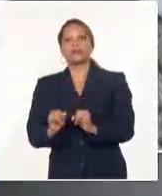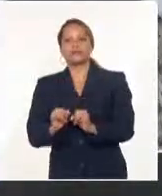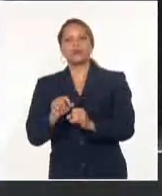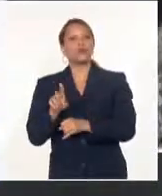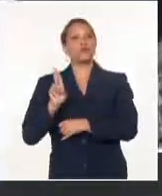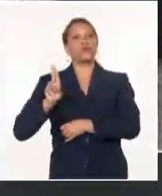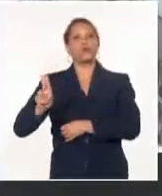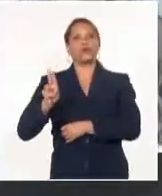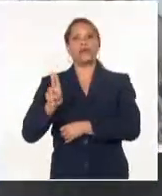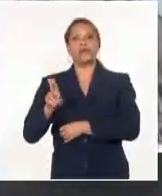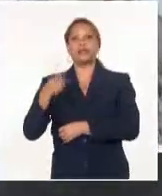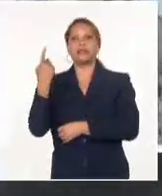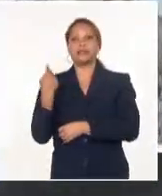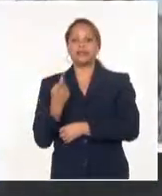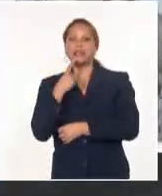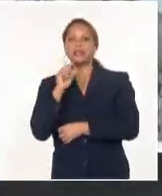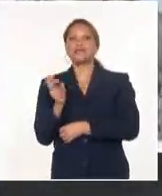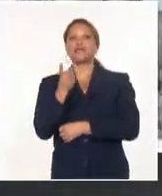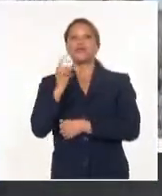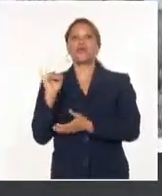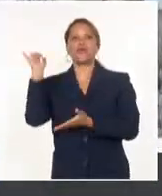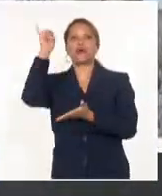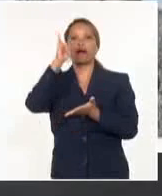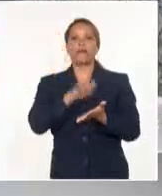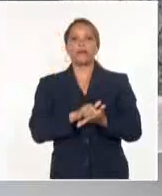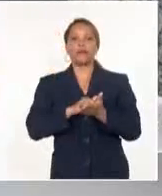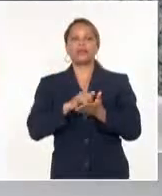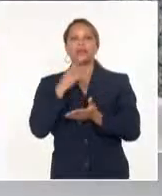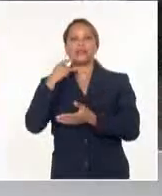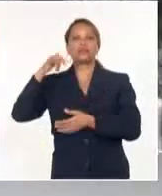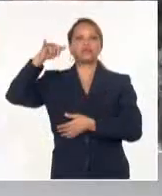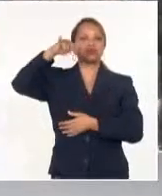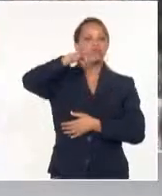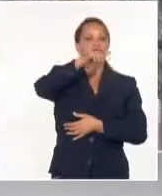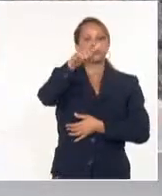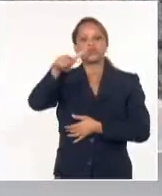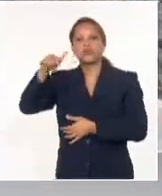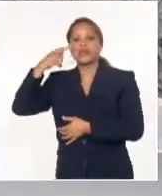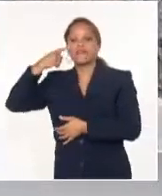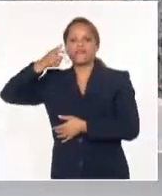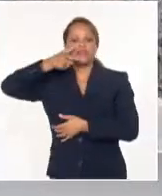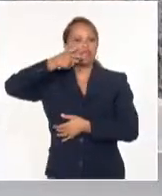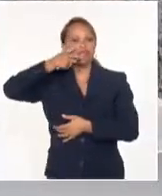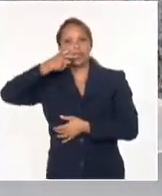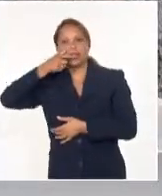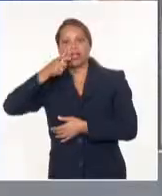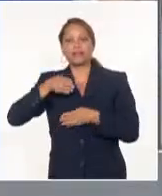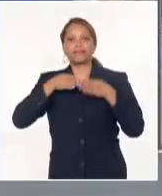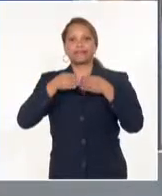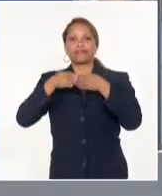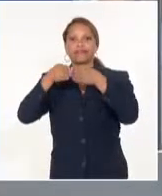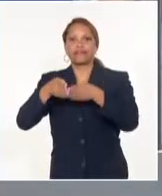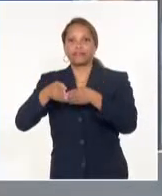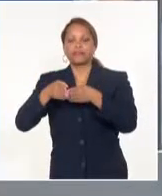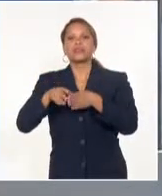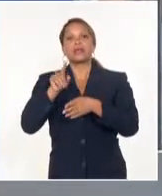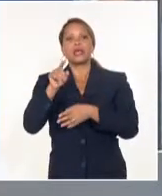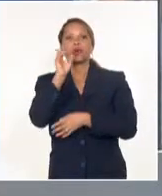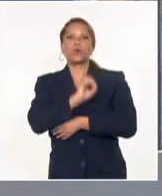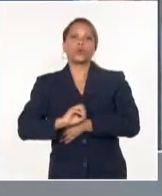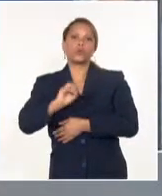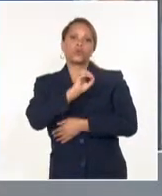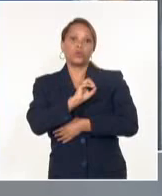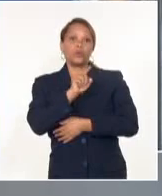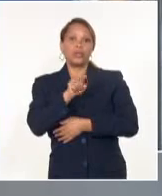incorporación de dos nuevos aviones de la Guardia Civil a la vigilancia de la ruta migratoria atlántica. Solo en octubre, para que tenga una idea,